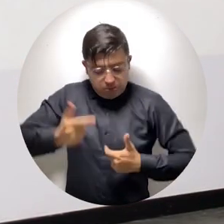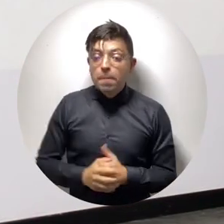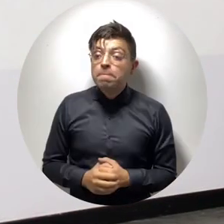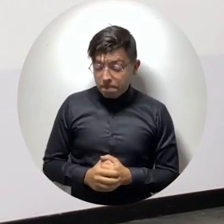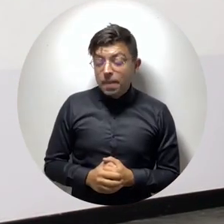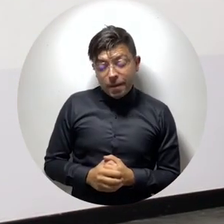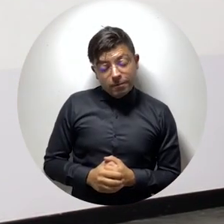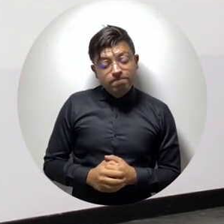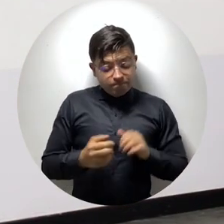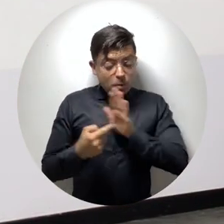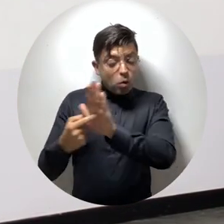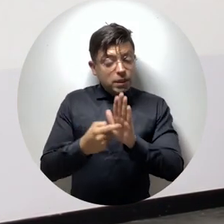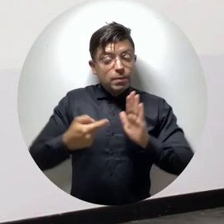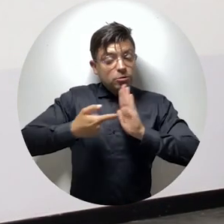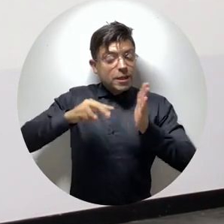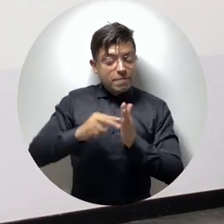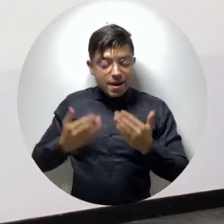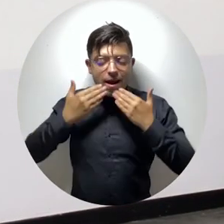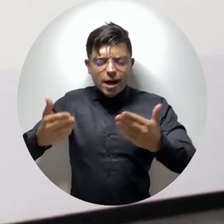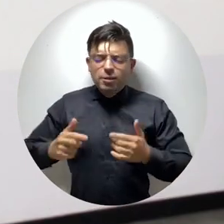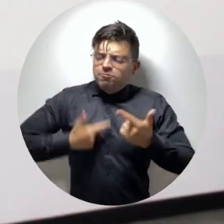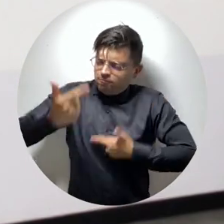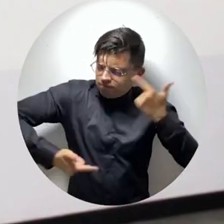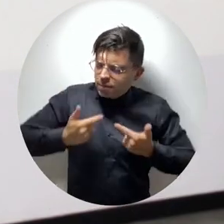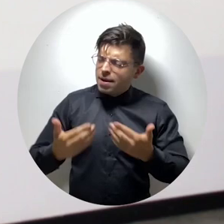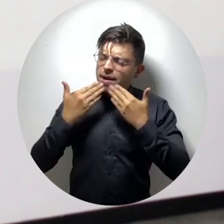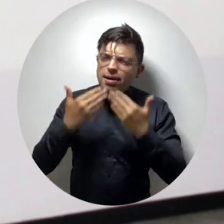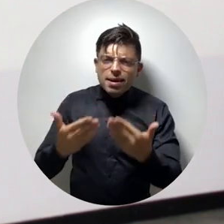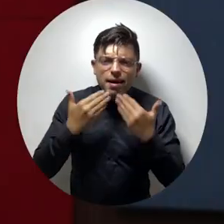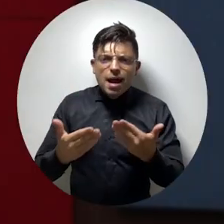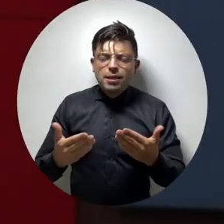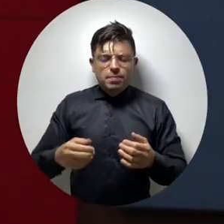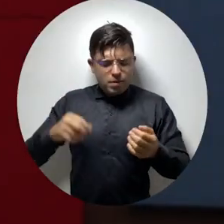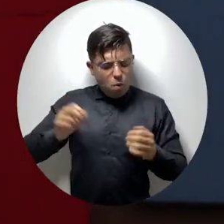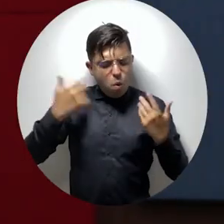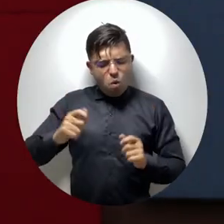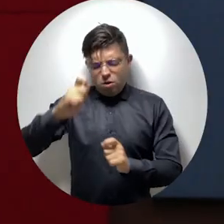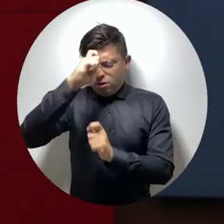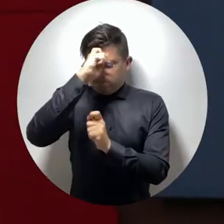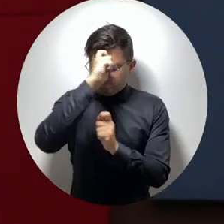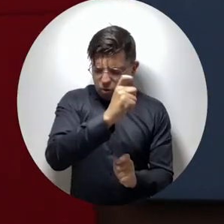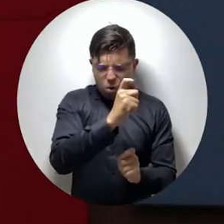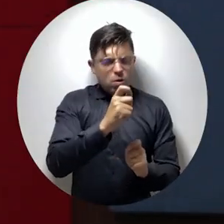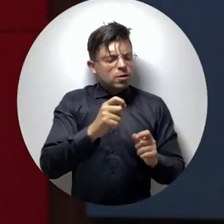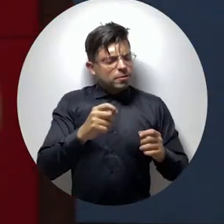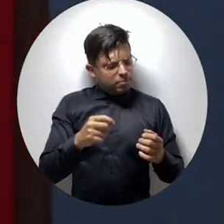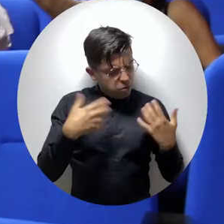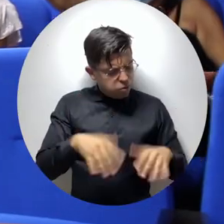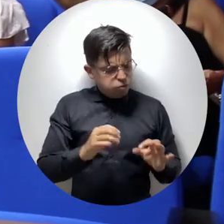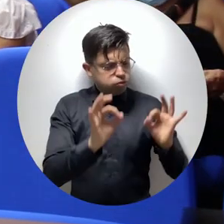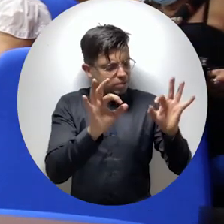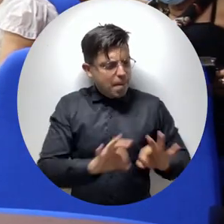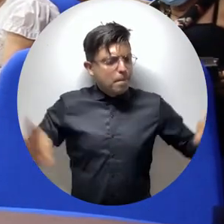esto es una forma también de decirles gracias. Gracias por esa lucha, gracias por dignificar la labor que,